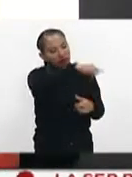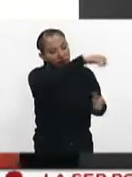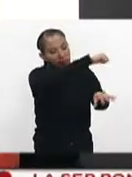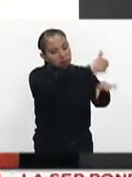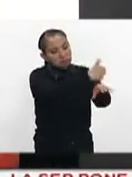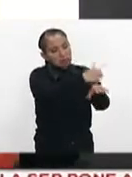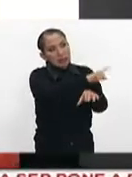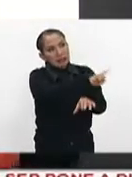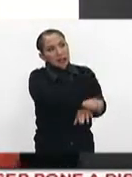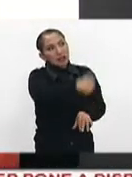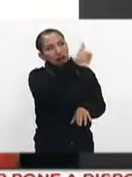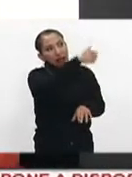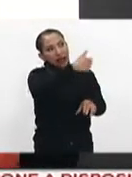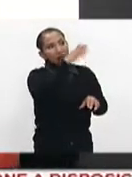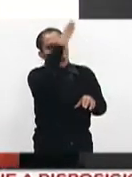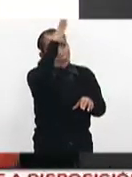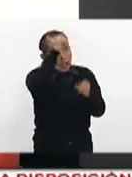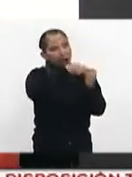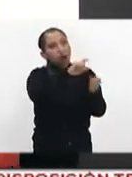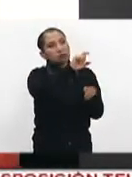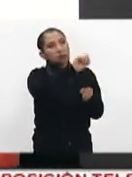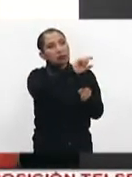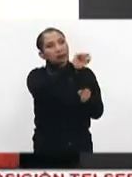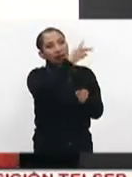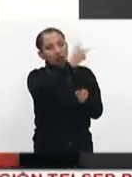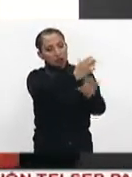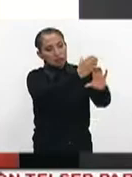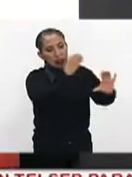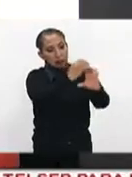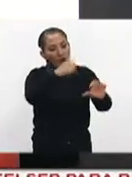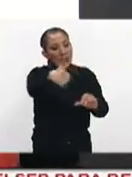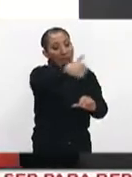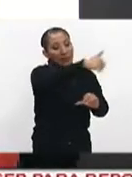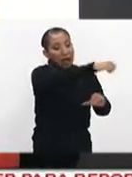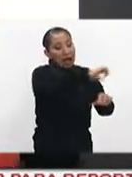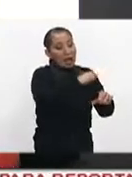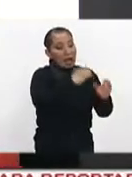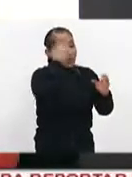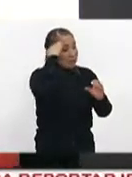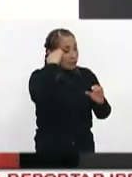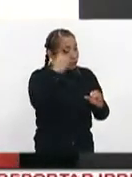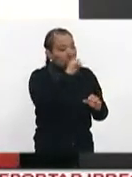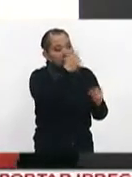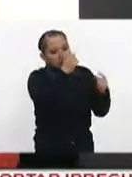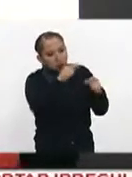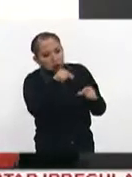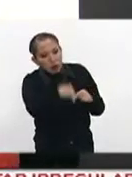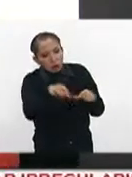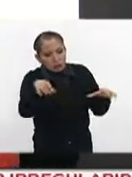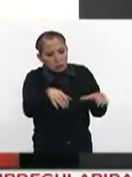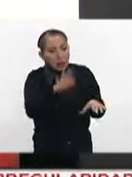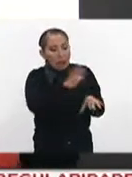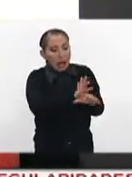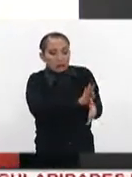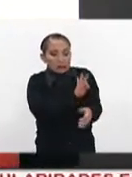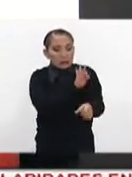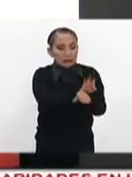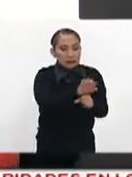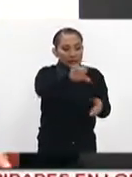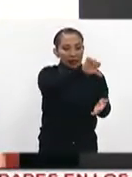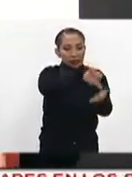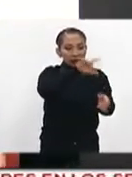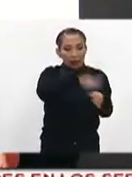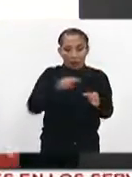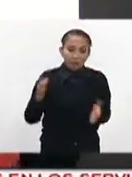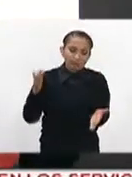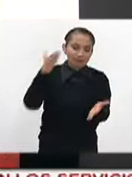106 elementos, con 20, 22 vehículos cada estación. Hay eventos fuertes donde se ve que hay que reforzarlo con la estación central,